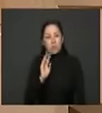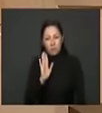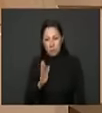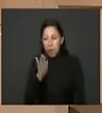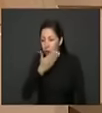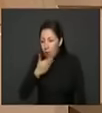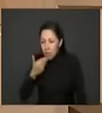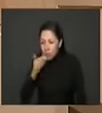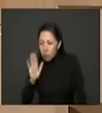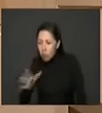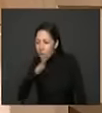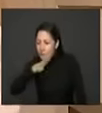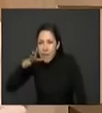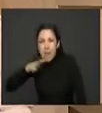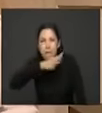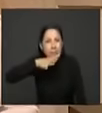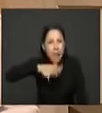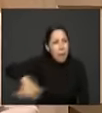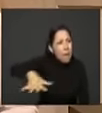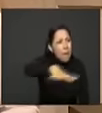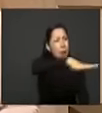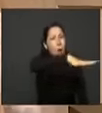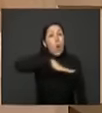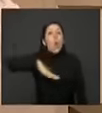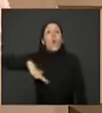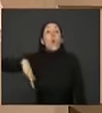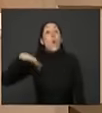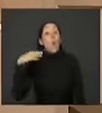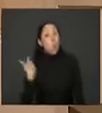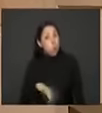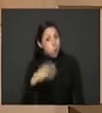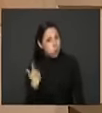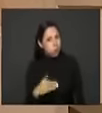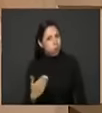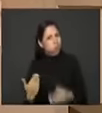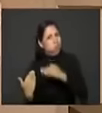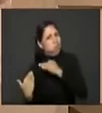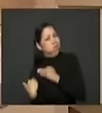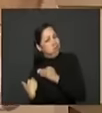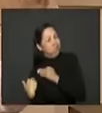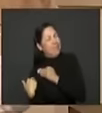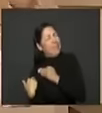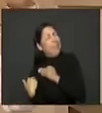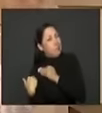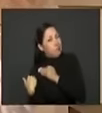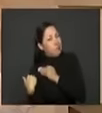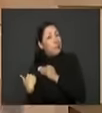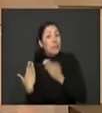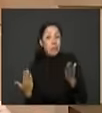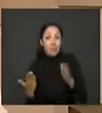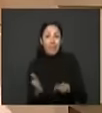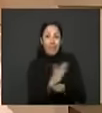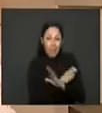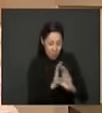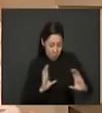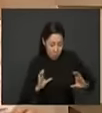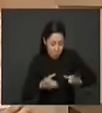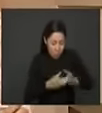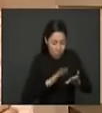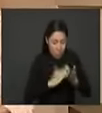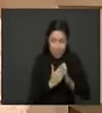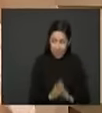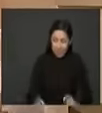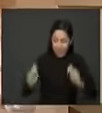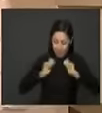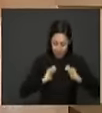veredas. Un desafío monumental y un cambio de mentalidad. Lo hemos dicho en la Comisión de Paz y lo queremos reiterar en